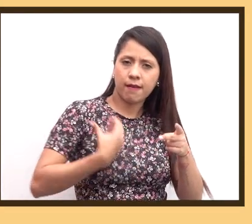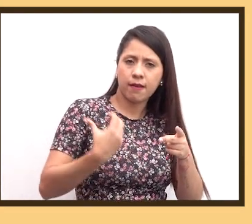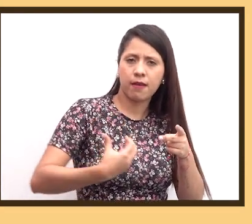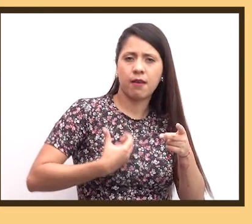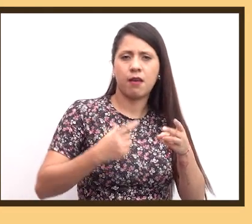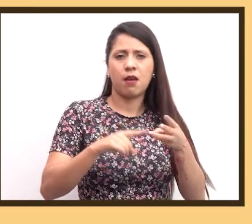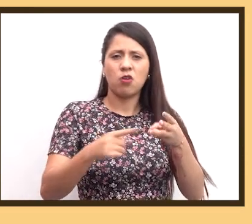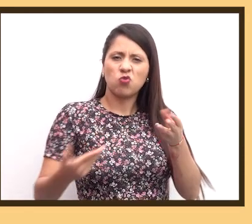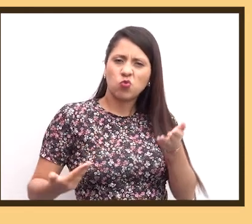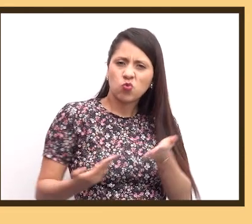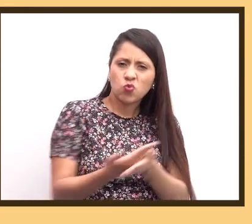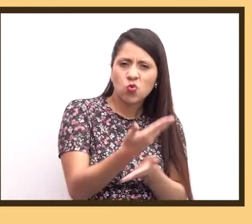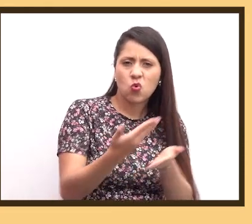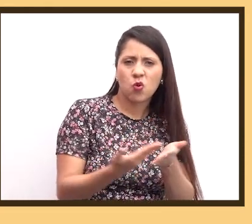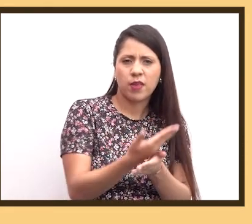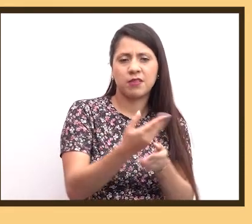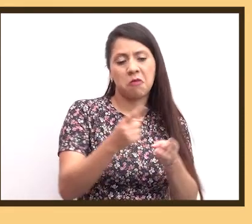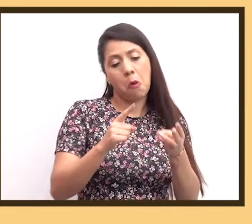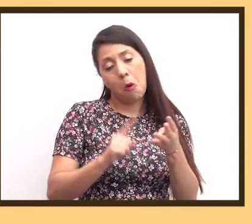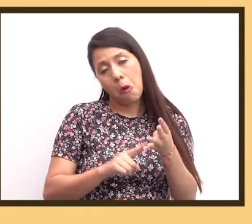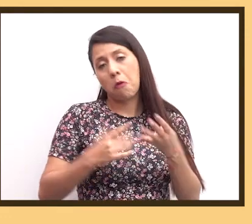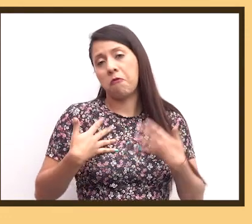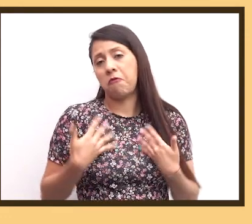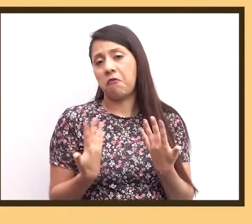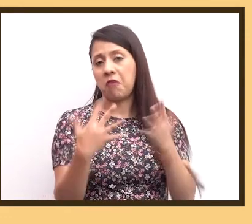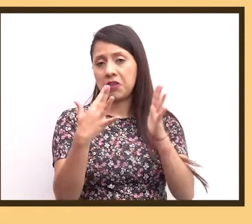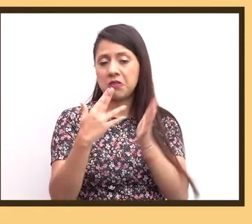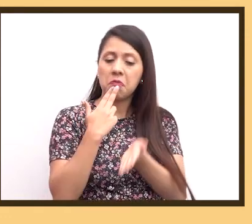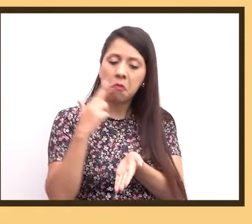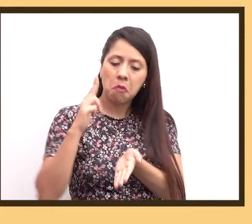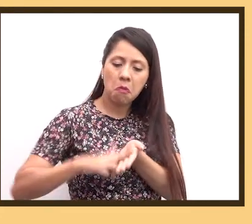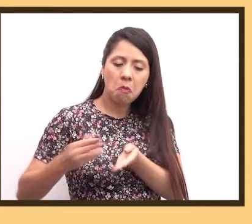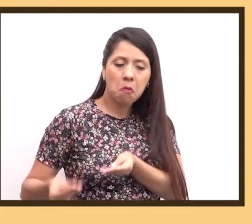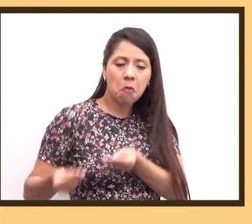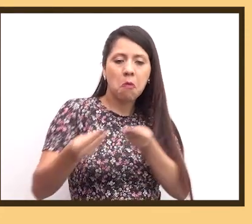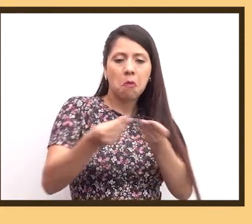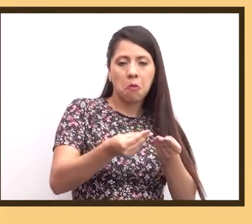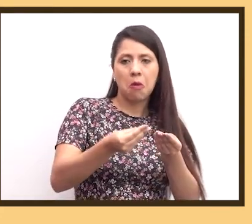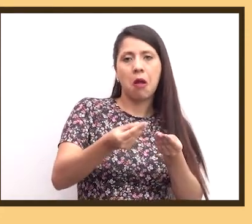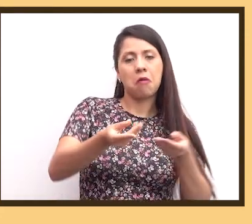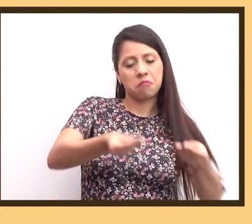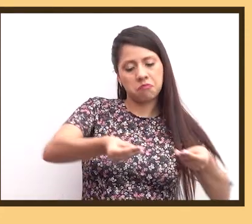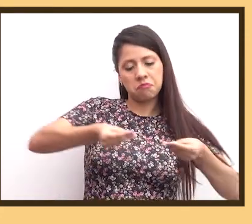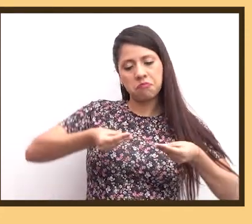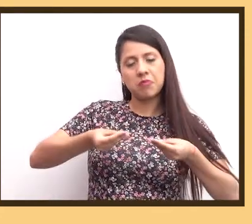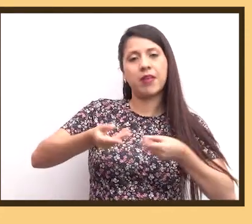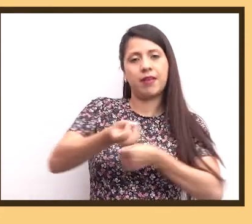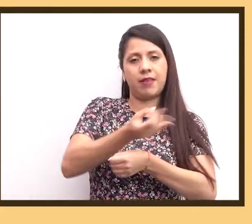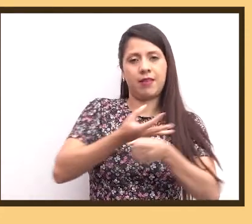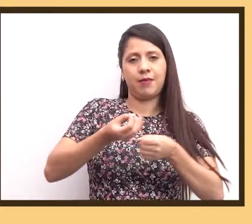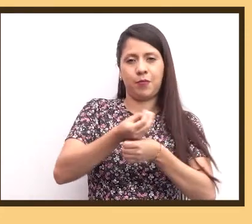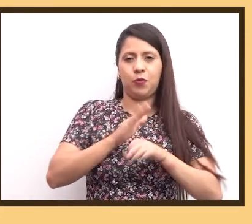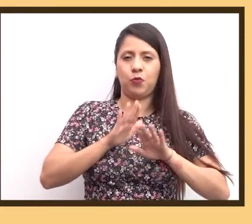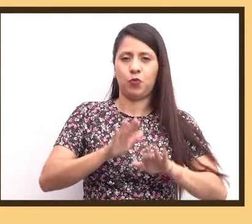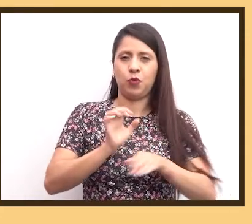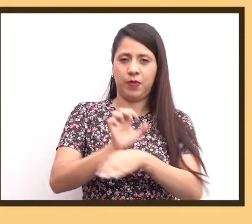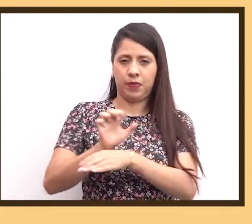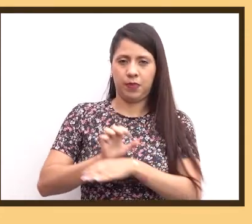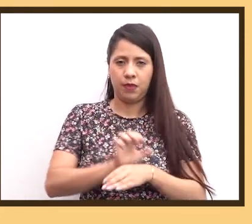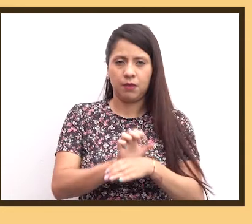peticiones, quejas, reclamos, sugerencias y felicitaciones formuladas por los ciudadanos hacia la entidad.